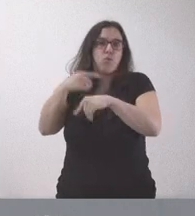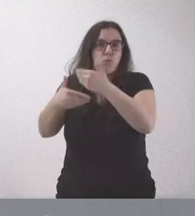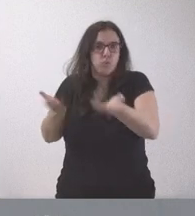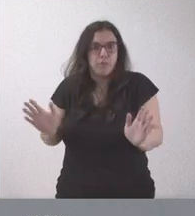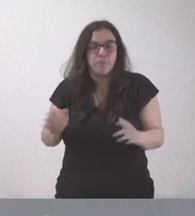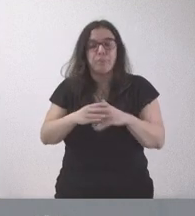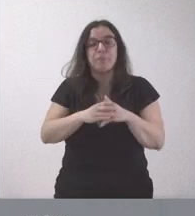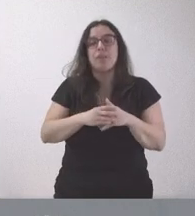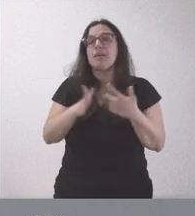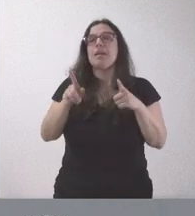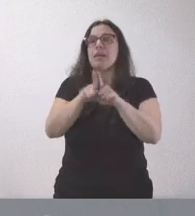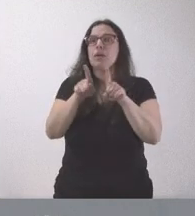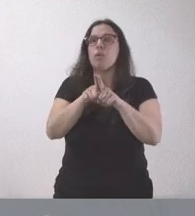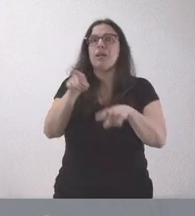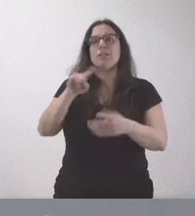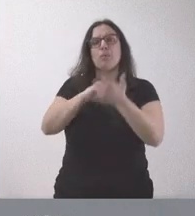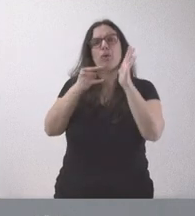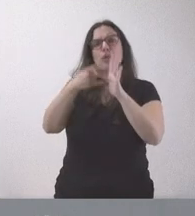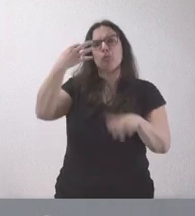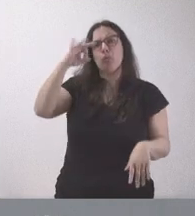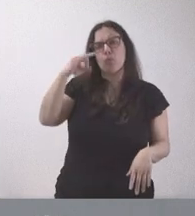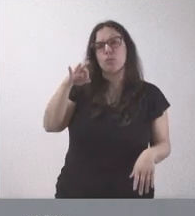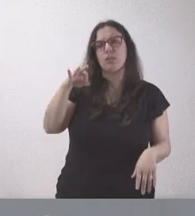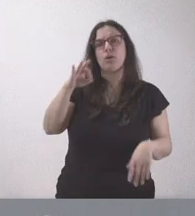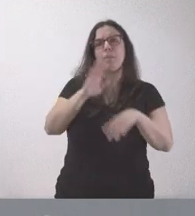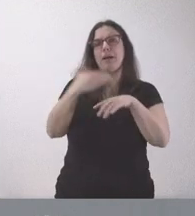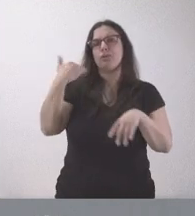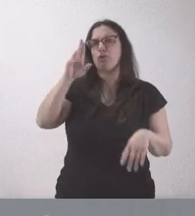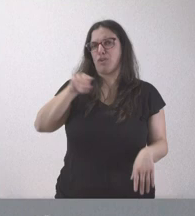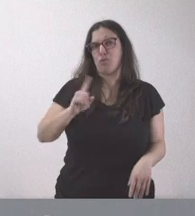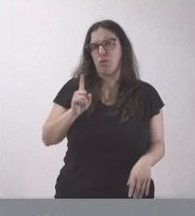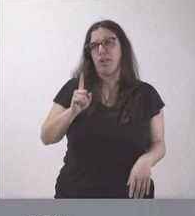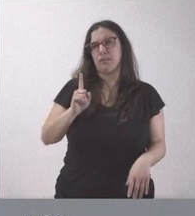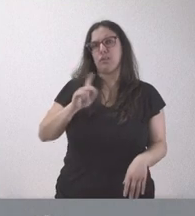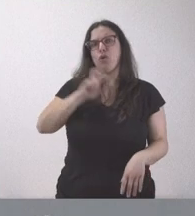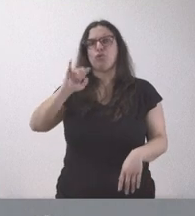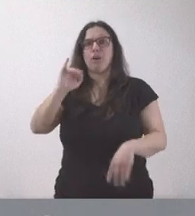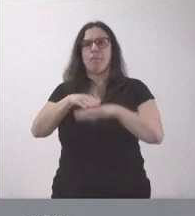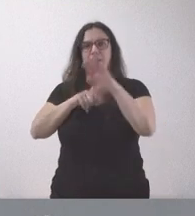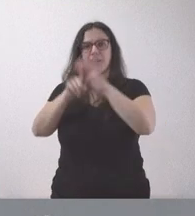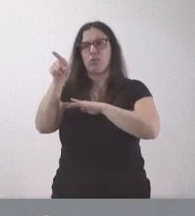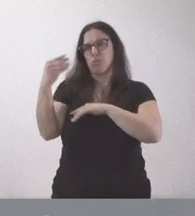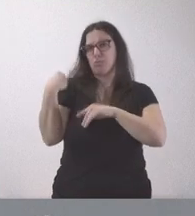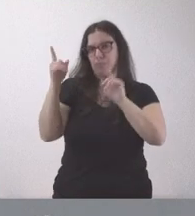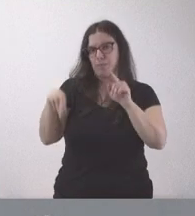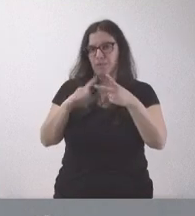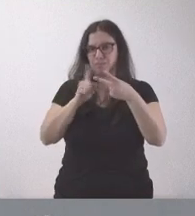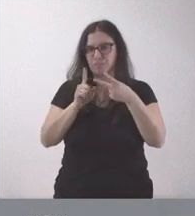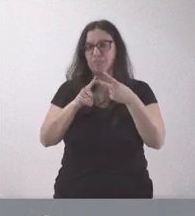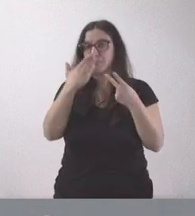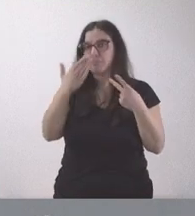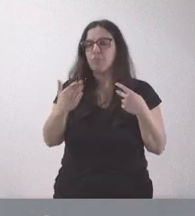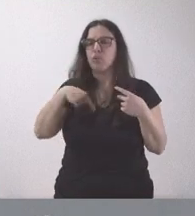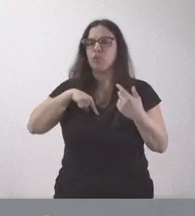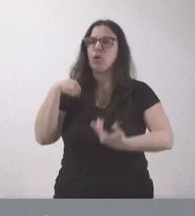obstante, no es nuestro único proyecto en el caso de Soria para el desarrollo. usted ha dictado especialmente el PEMA. Y la verdad es que